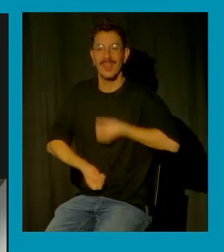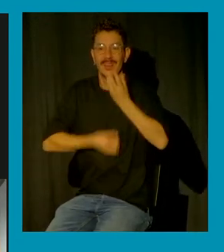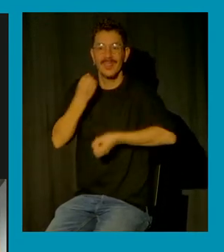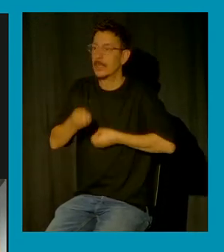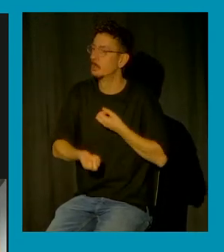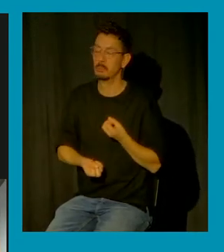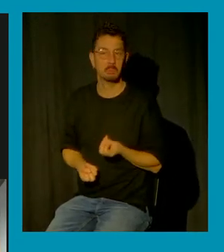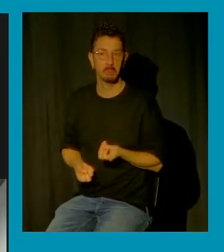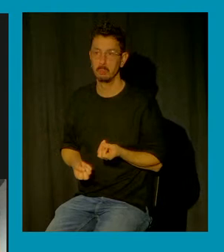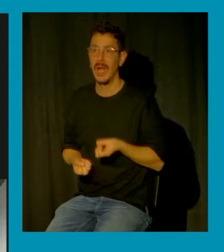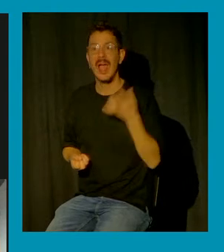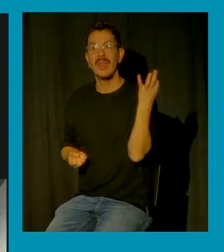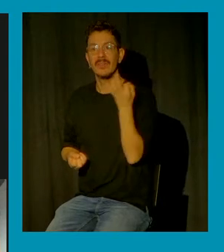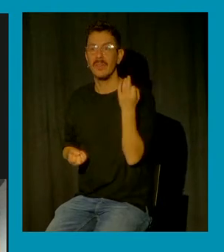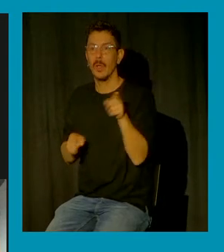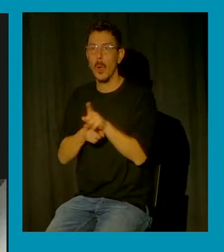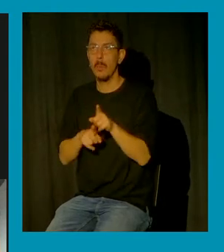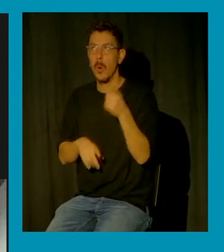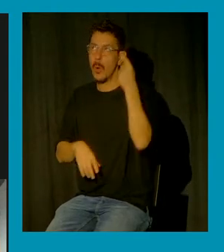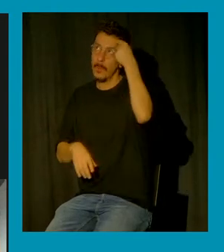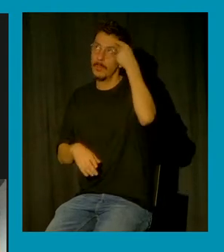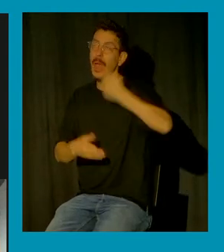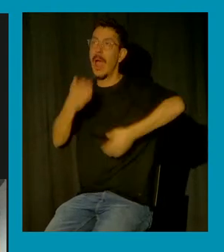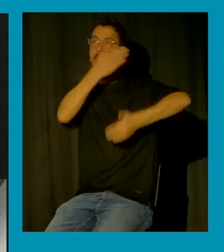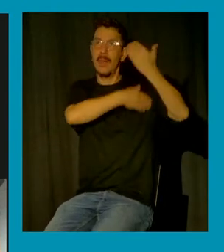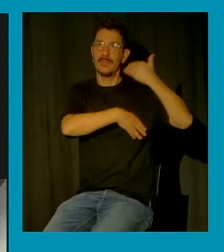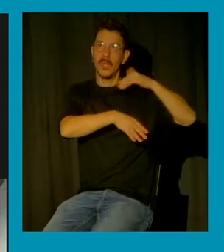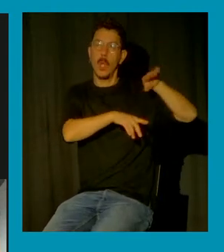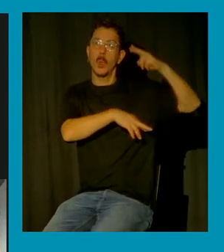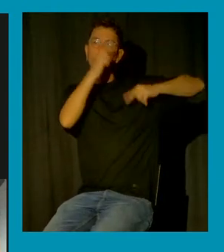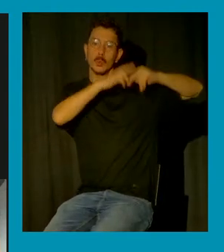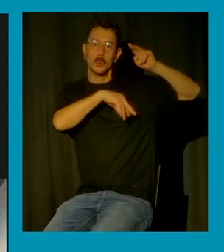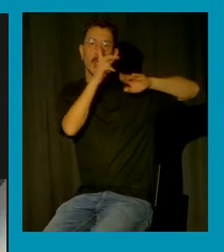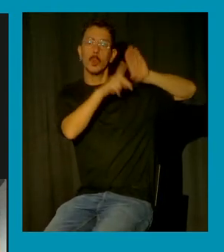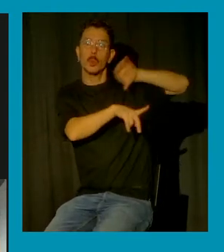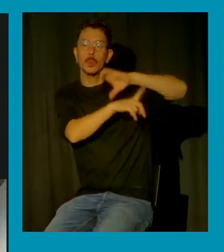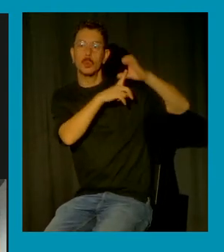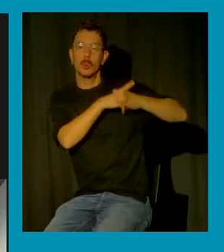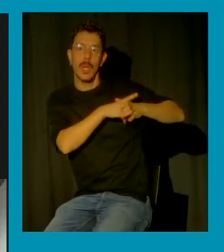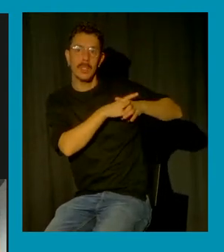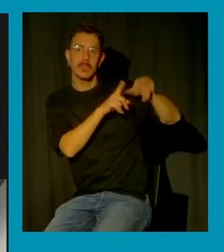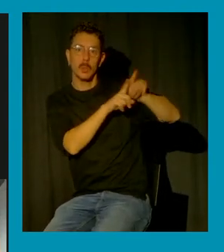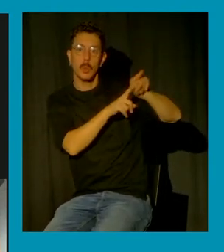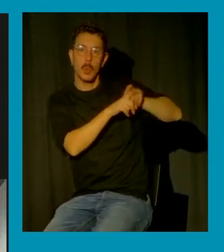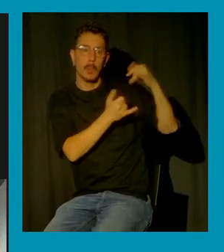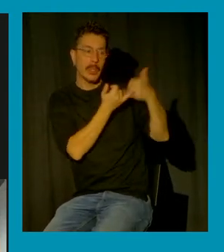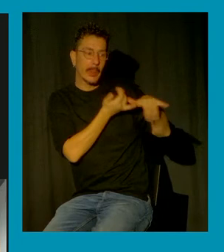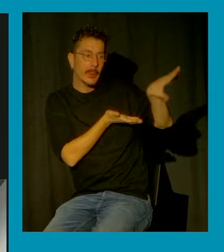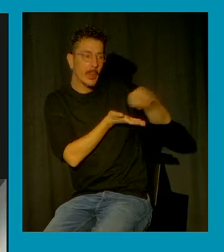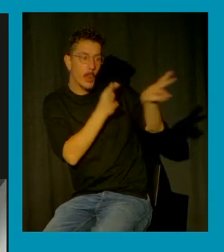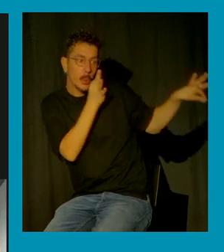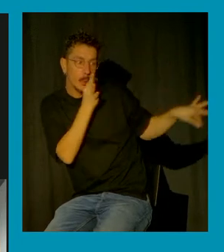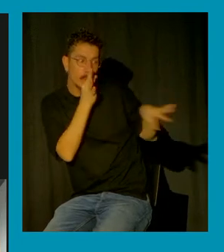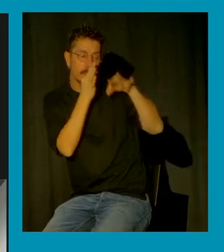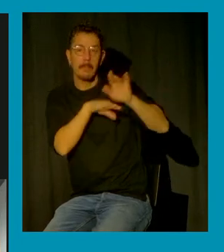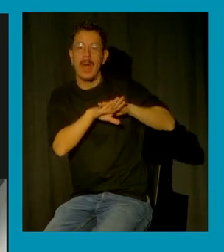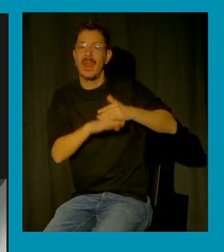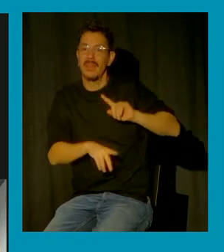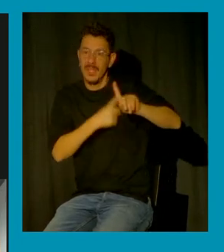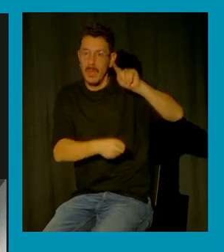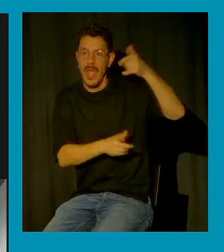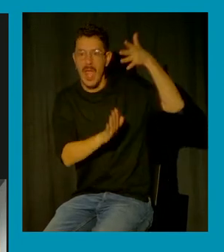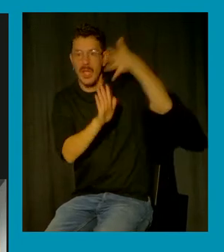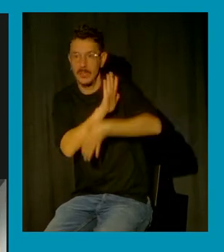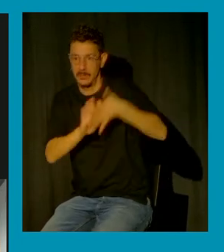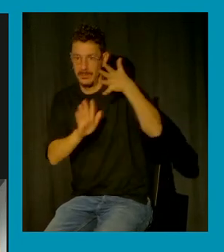basarse en construcciones culturales preexistentes para poder contar sus verdades ¿no? y es precisamente todo este sistema de